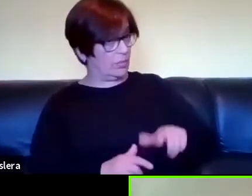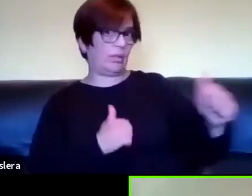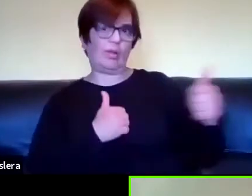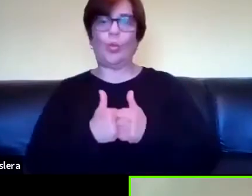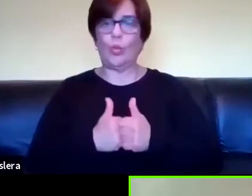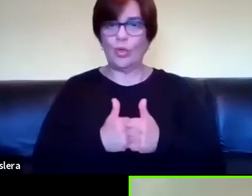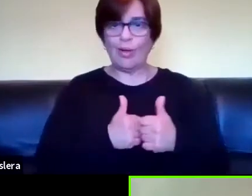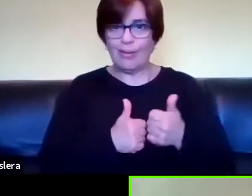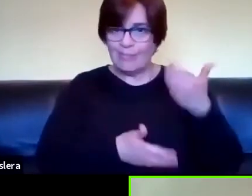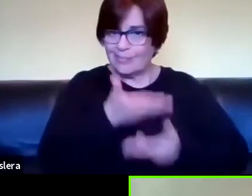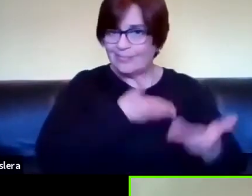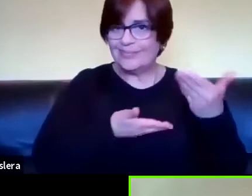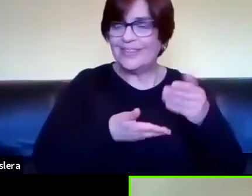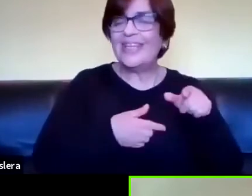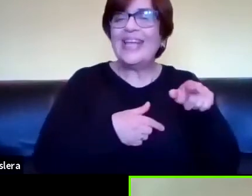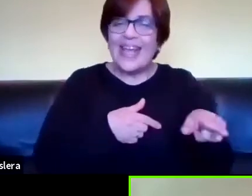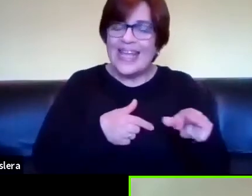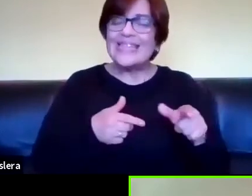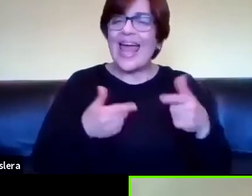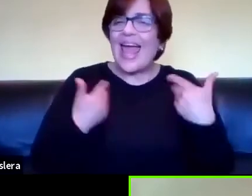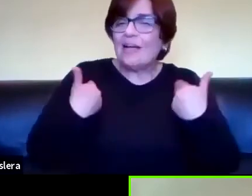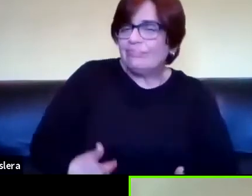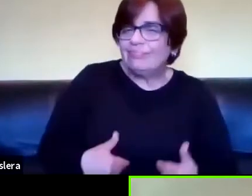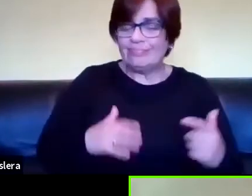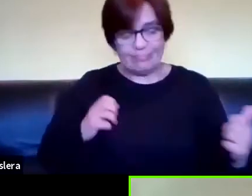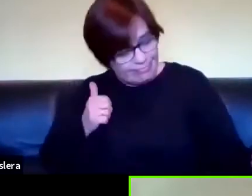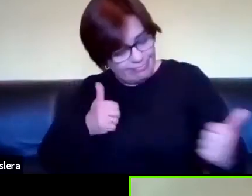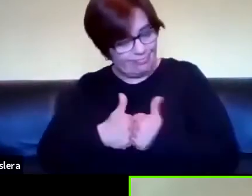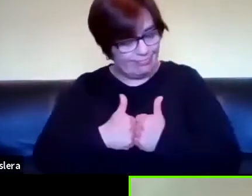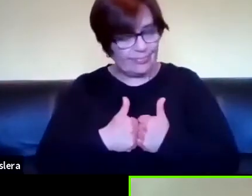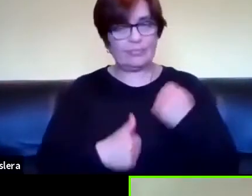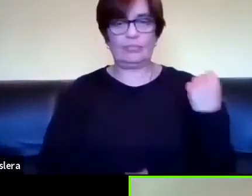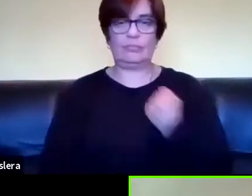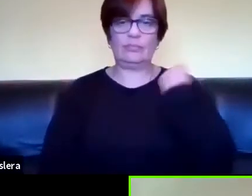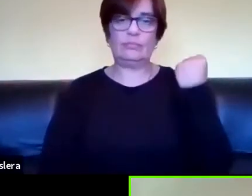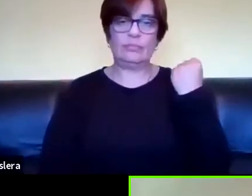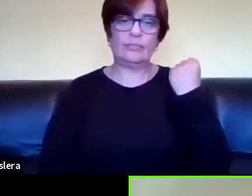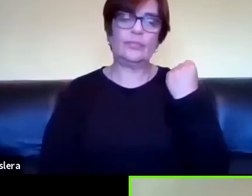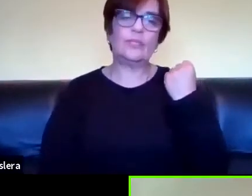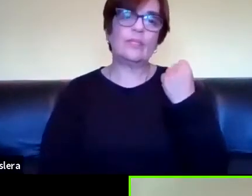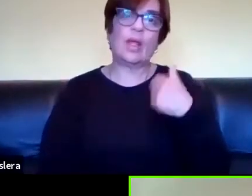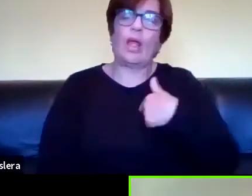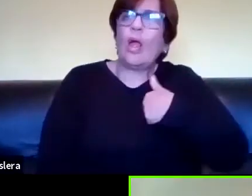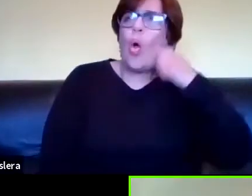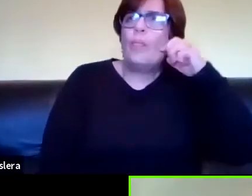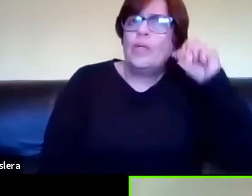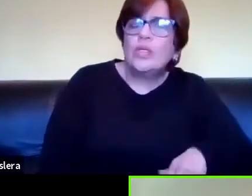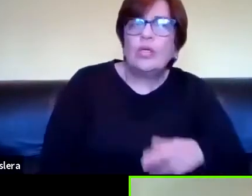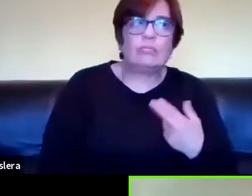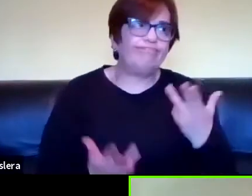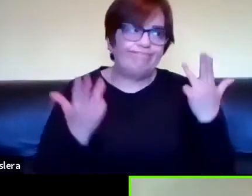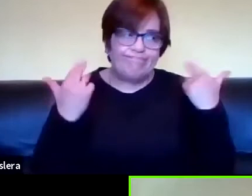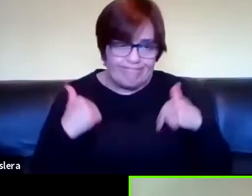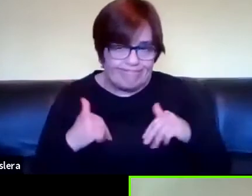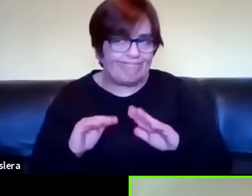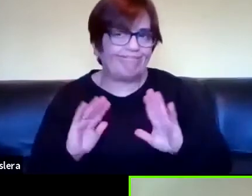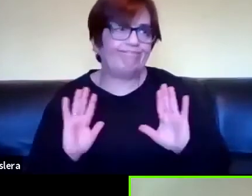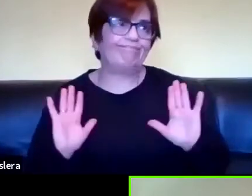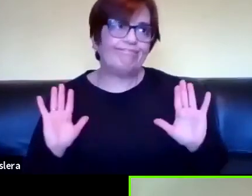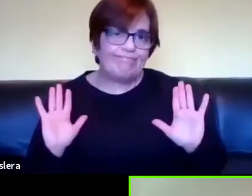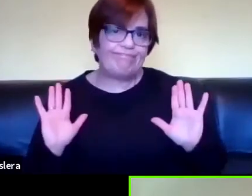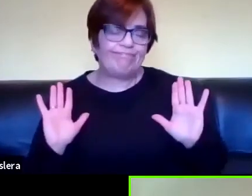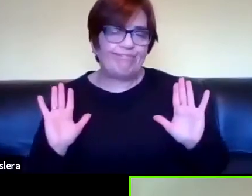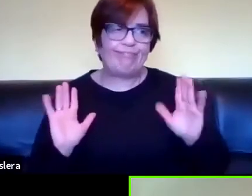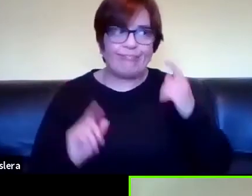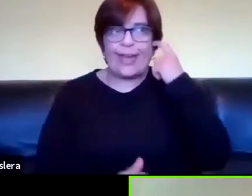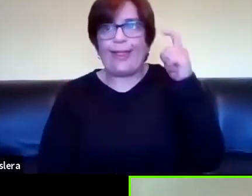y eso ese cambio preposicional es muy importante para mí la total humildad y la